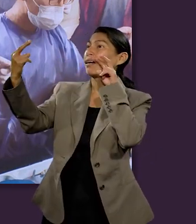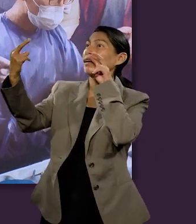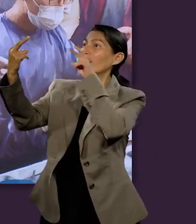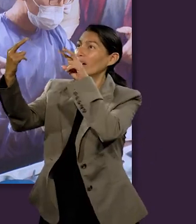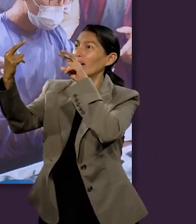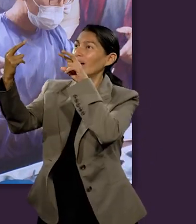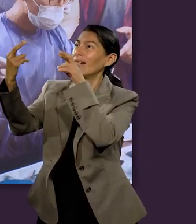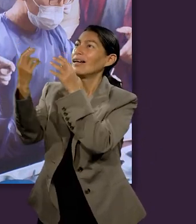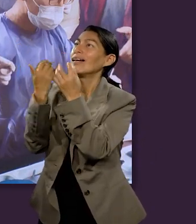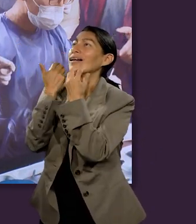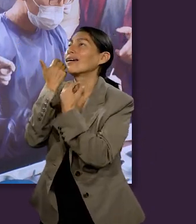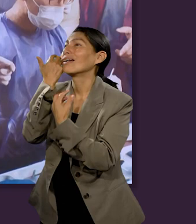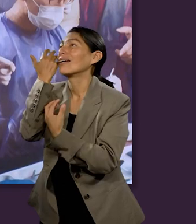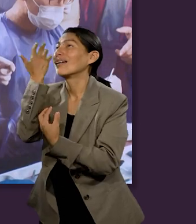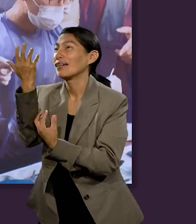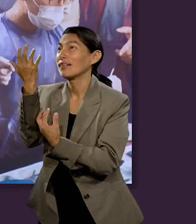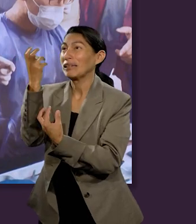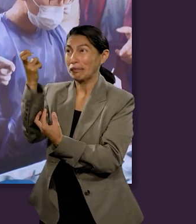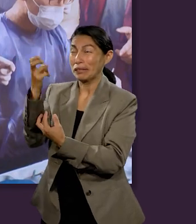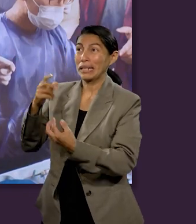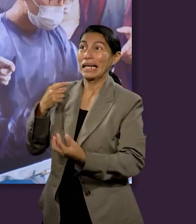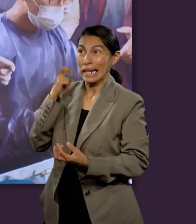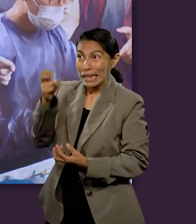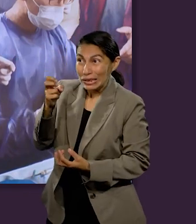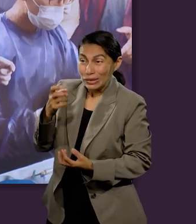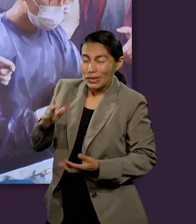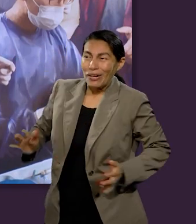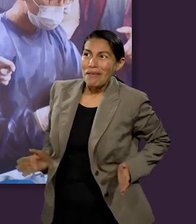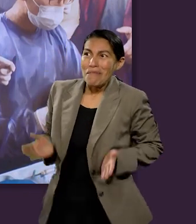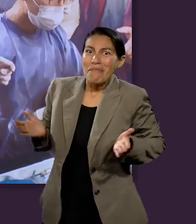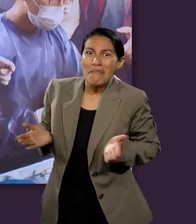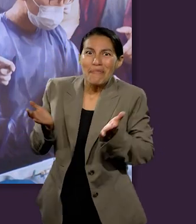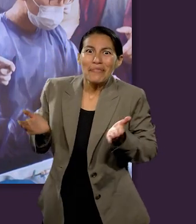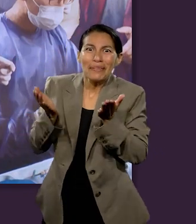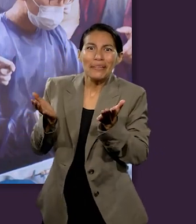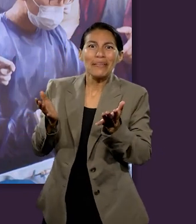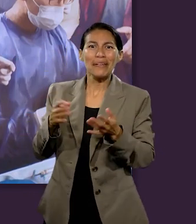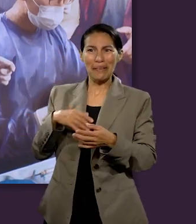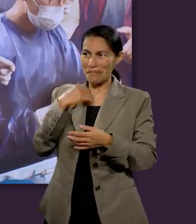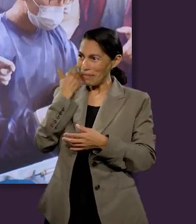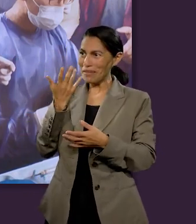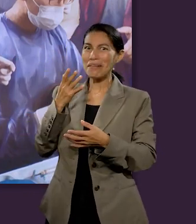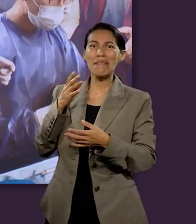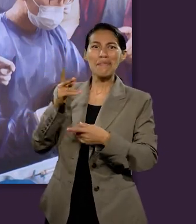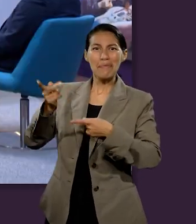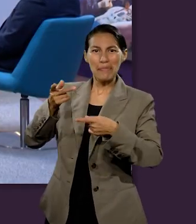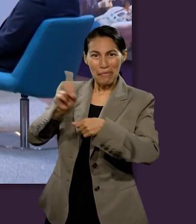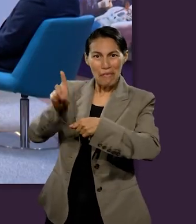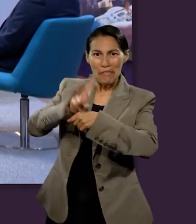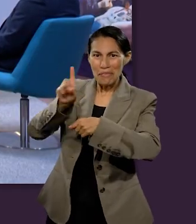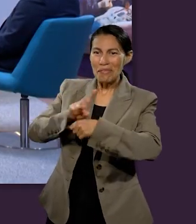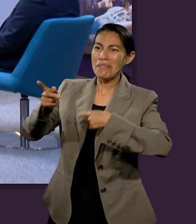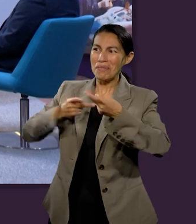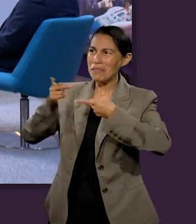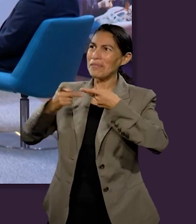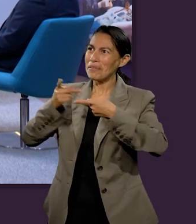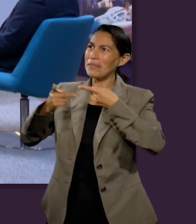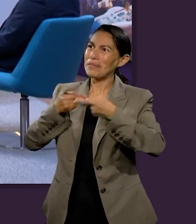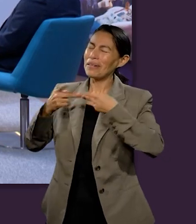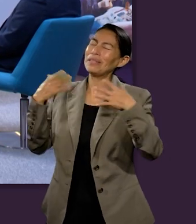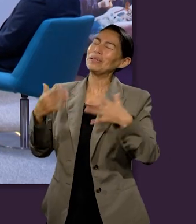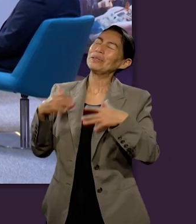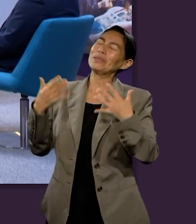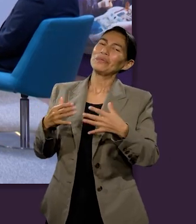eso debería ser una motivación para prepararnos cada día en todo lo que hagamos para ese reencuentro si yo tengo